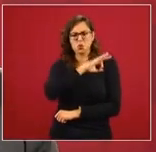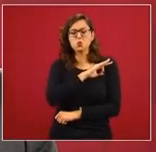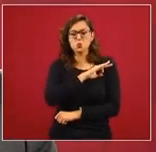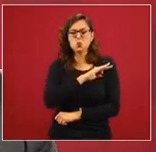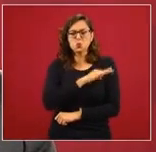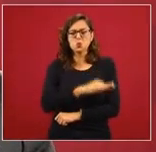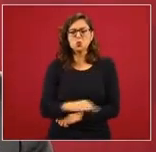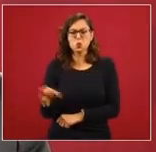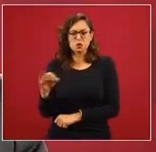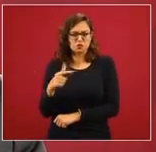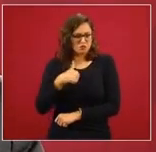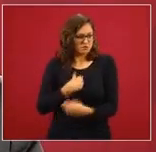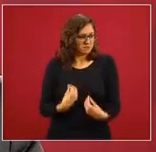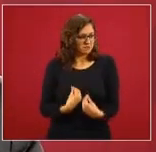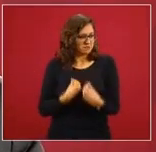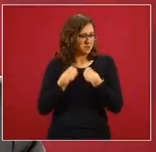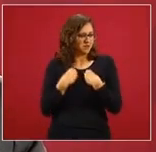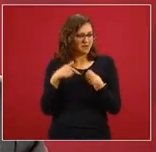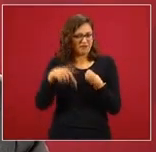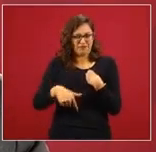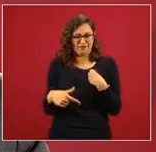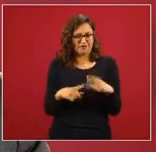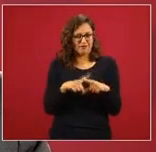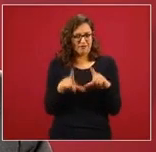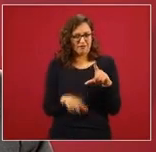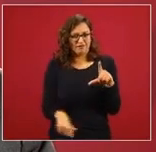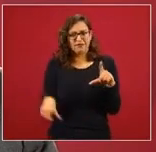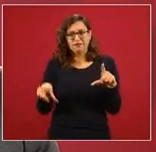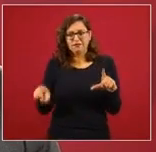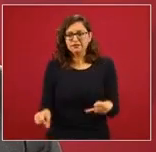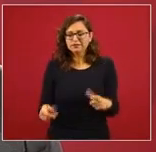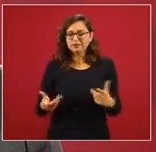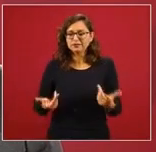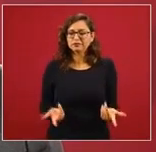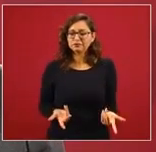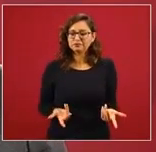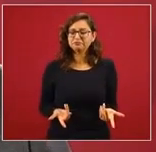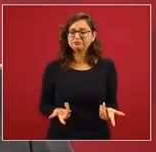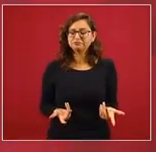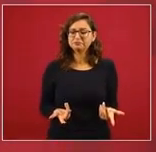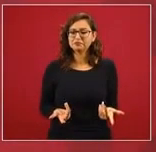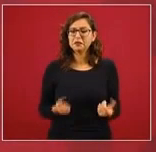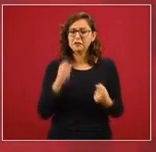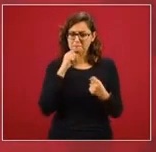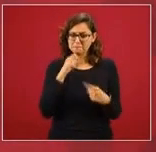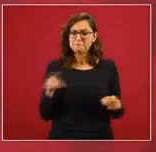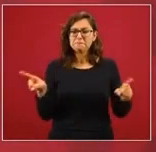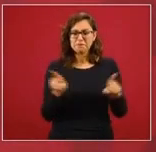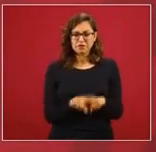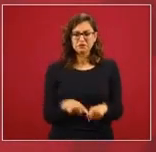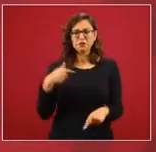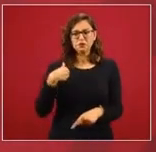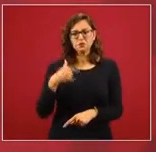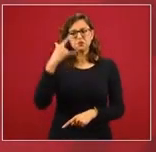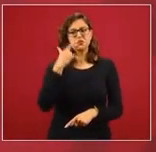como luchador social.